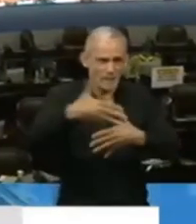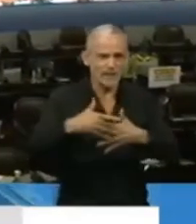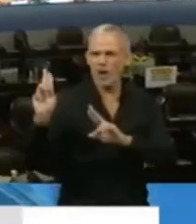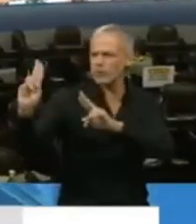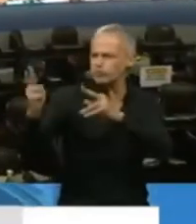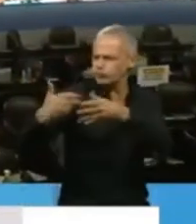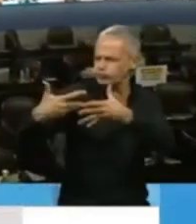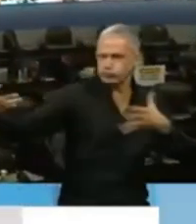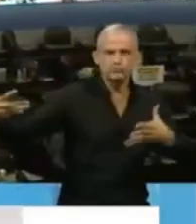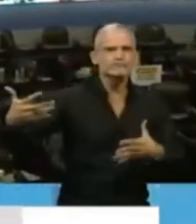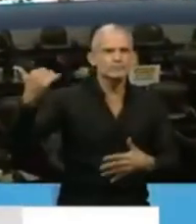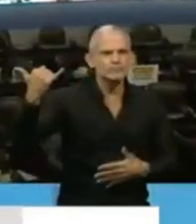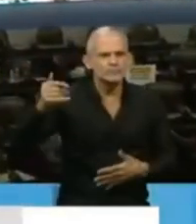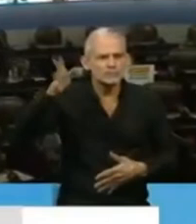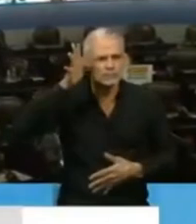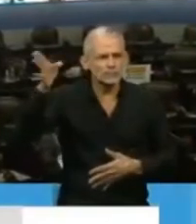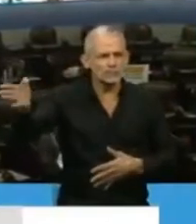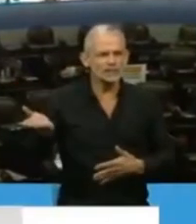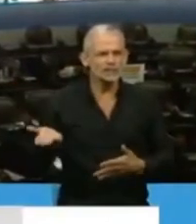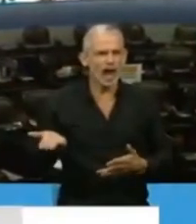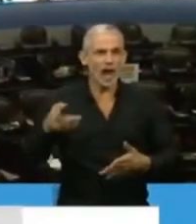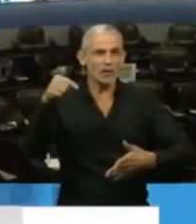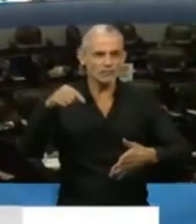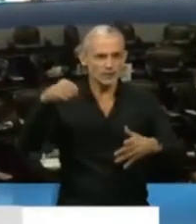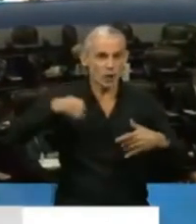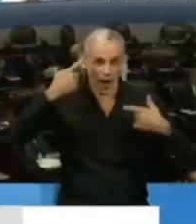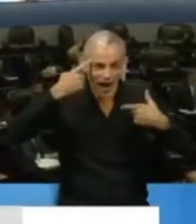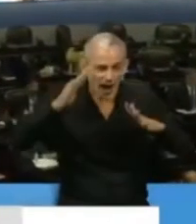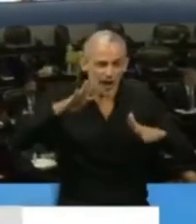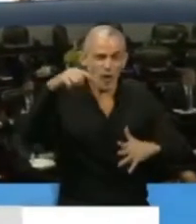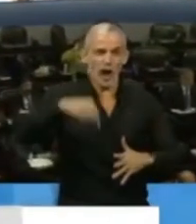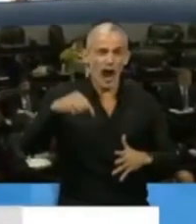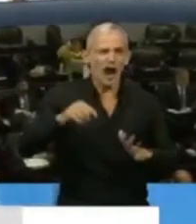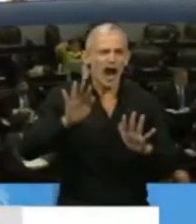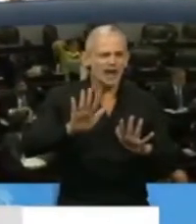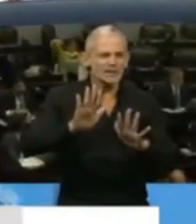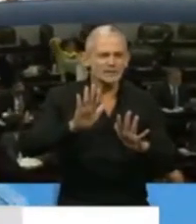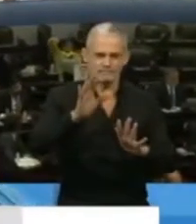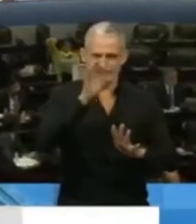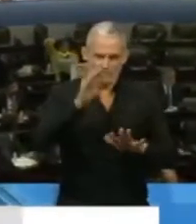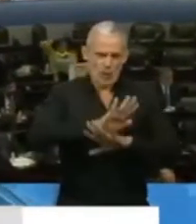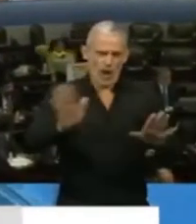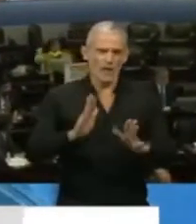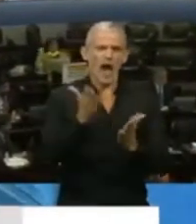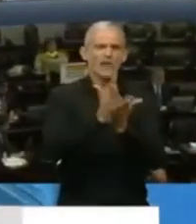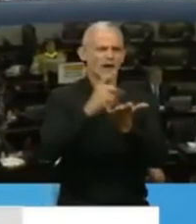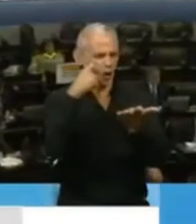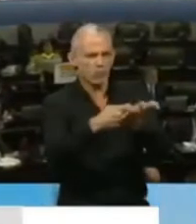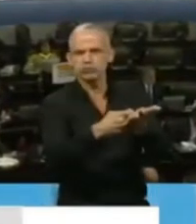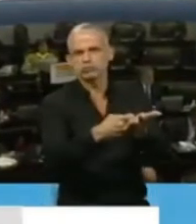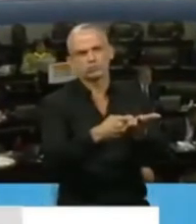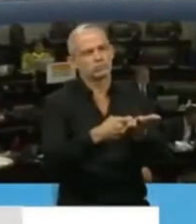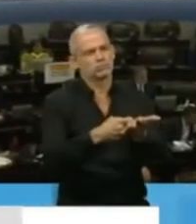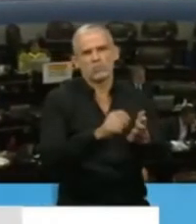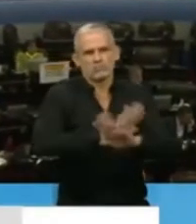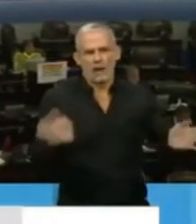de a miles. Creo que nadie nunca más puede permitir que se vulnere un derecho elemental.